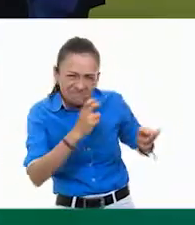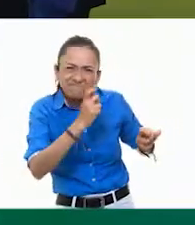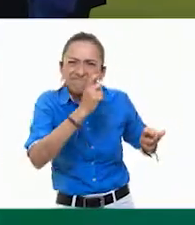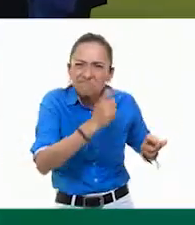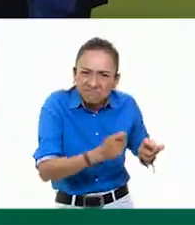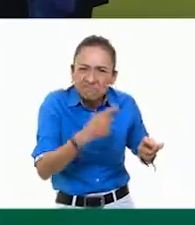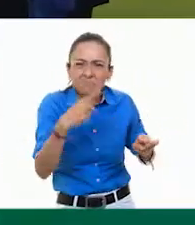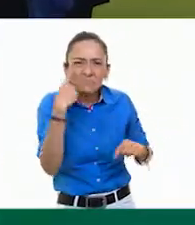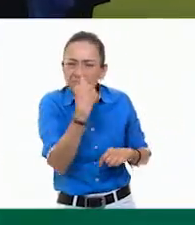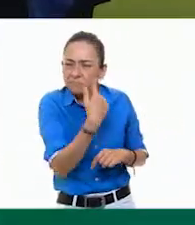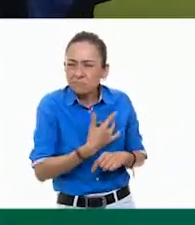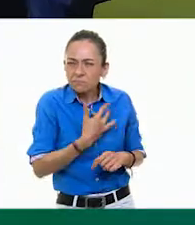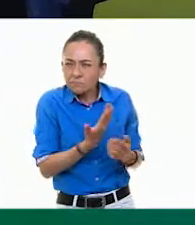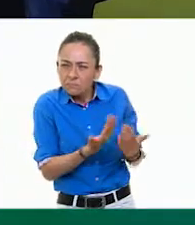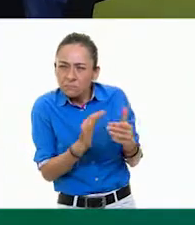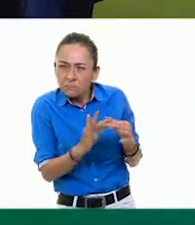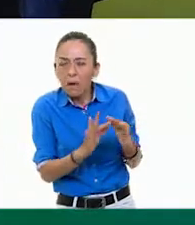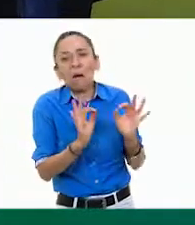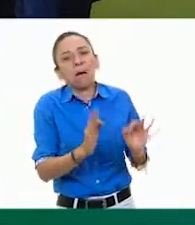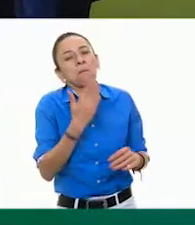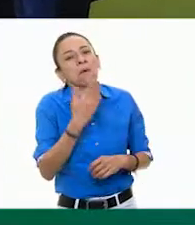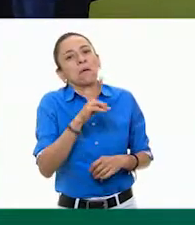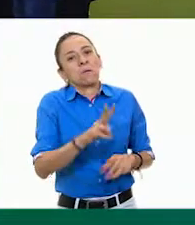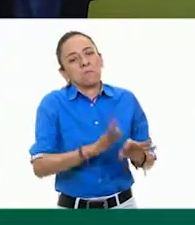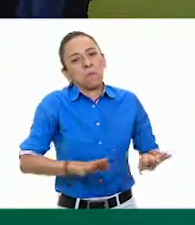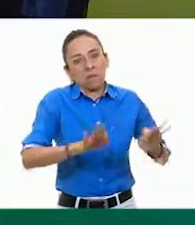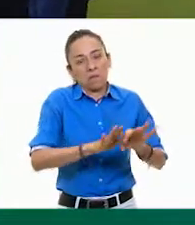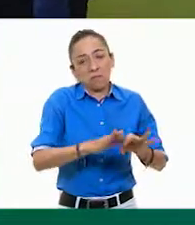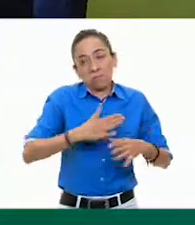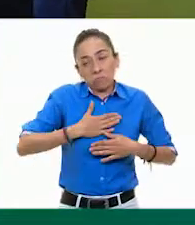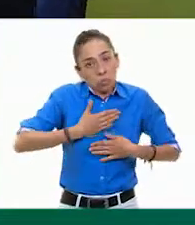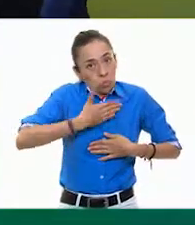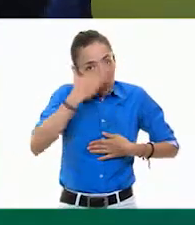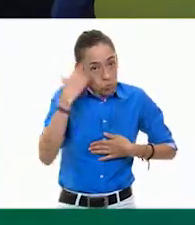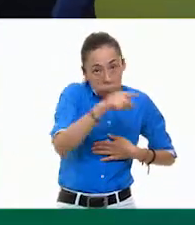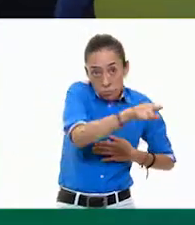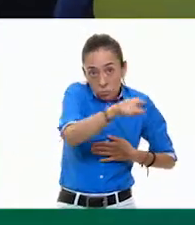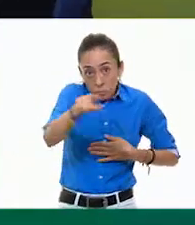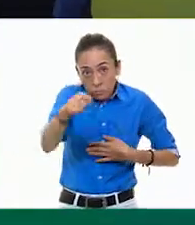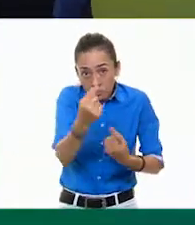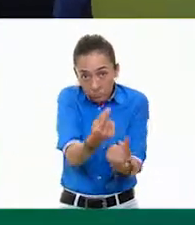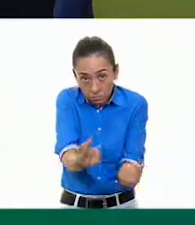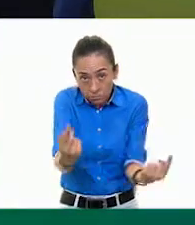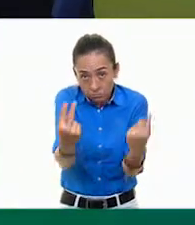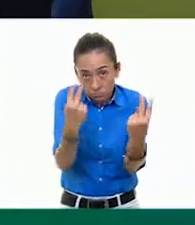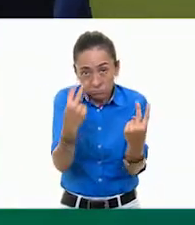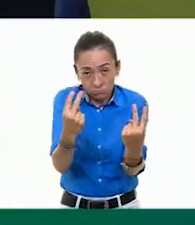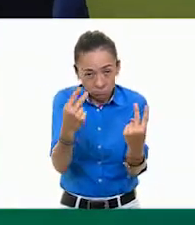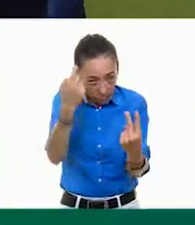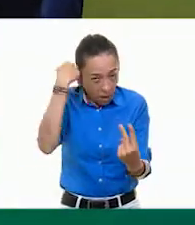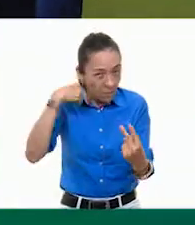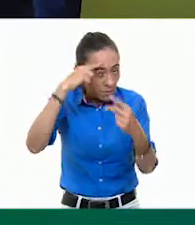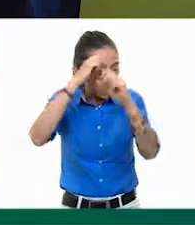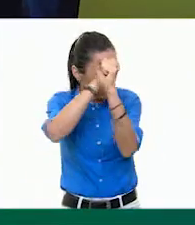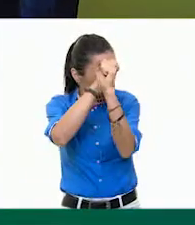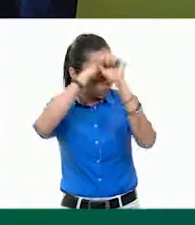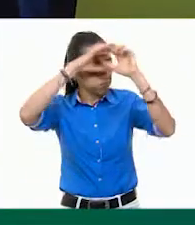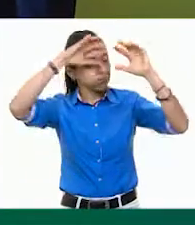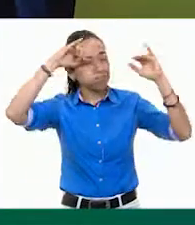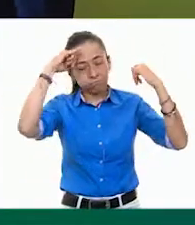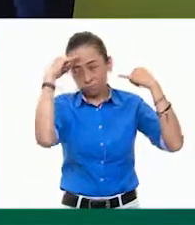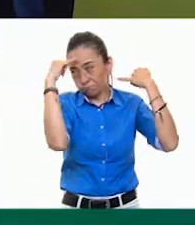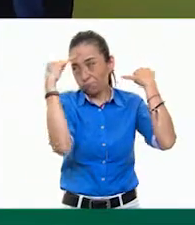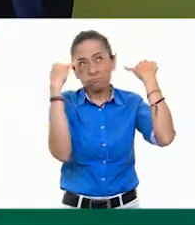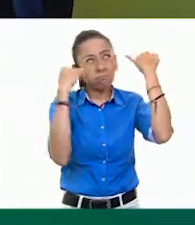yo no sé si ustedes allá en casa, niñas y niños, se lo habían imaginado, pero es de verdad mucho más completo